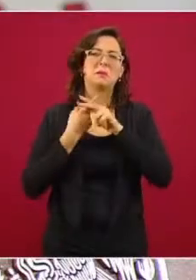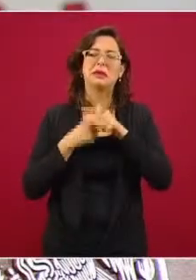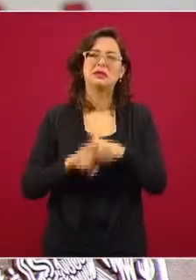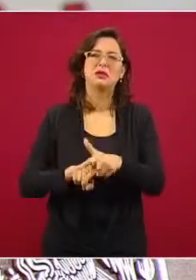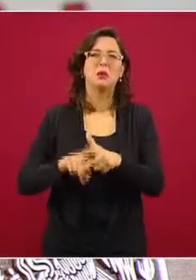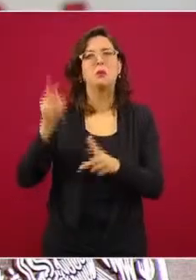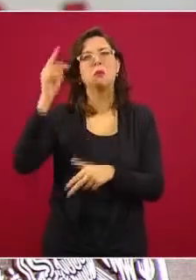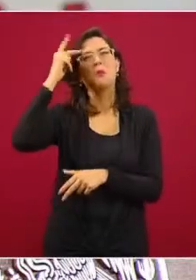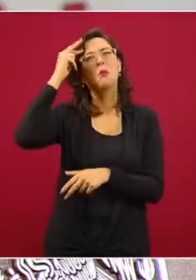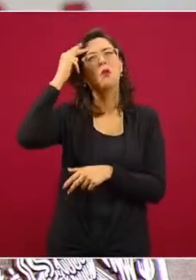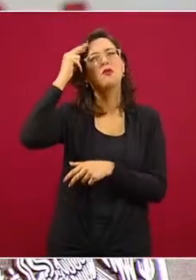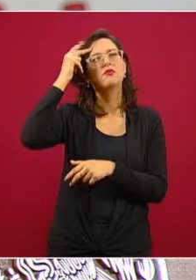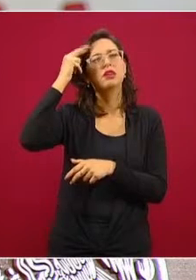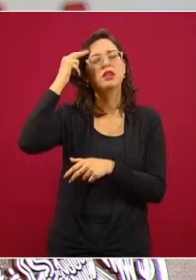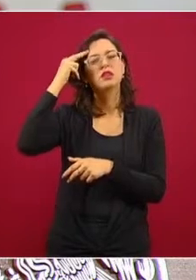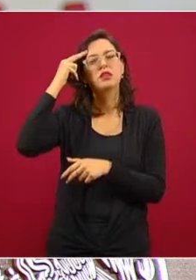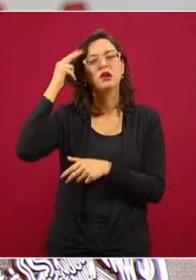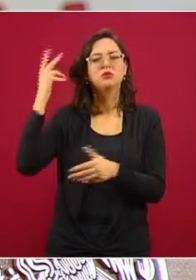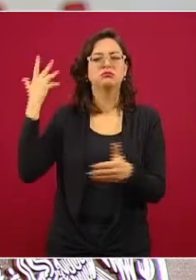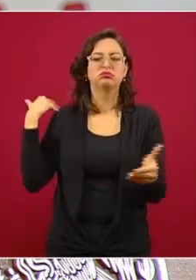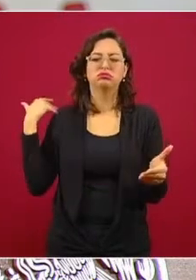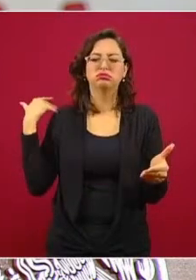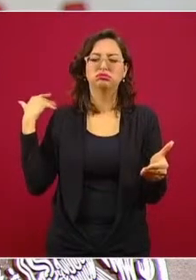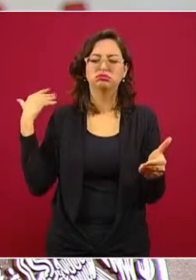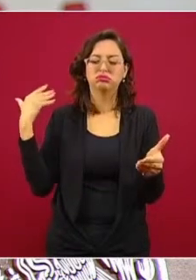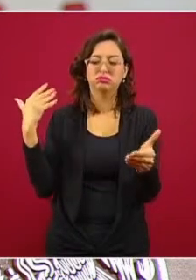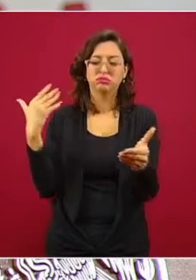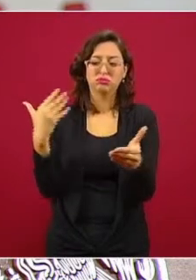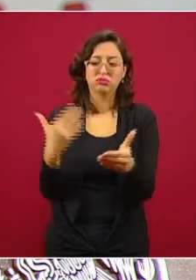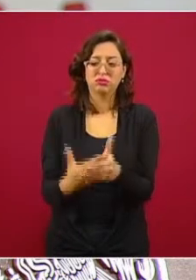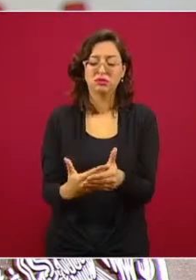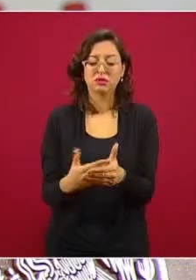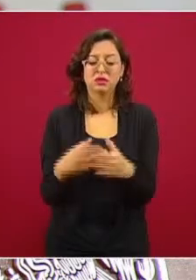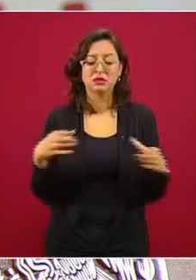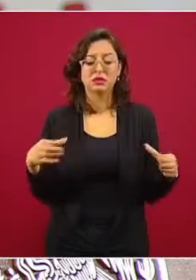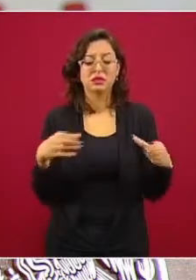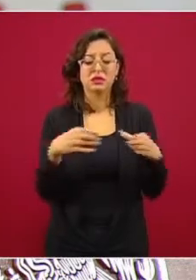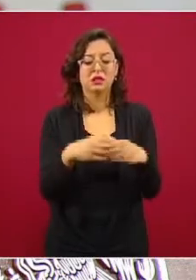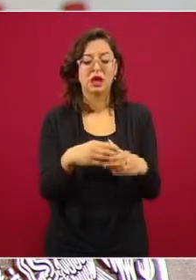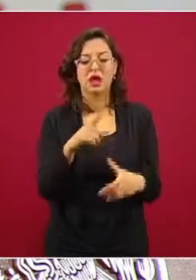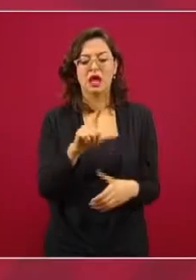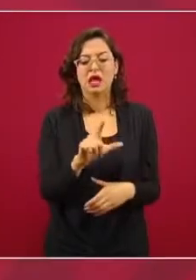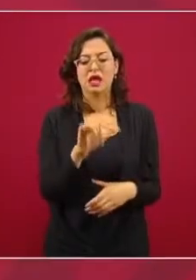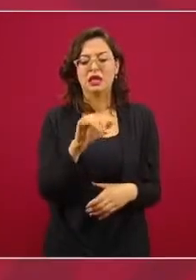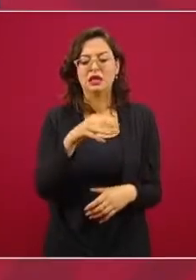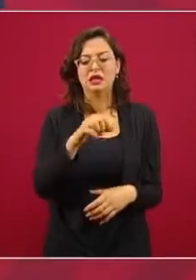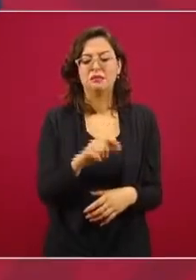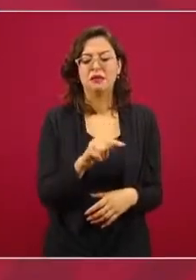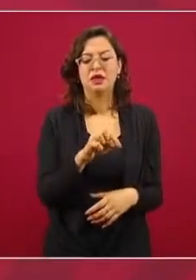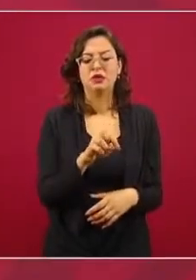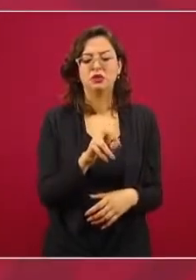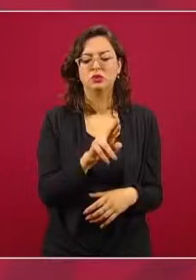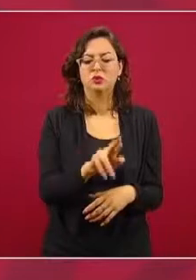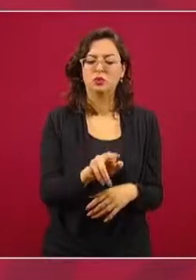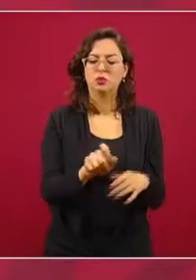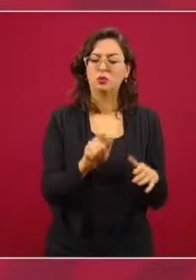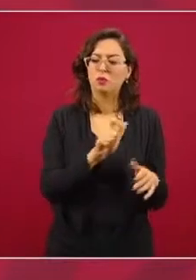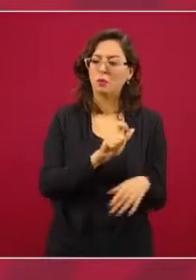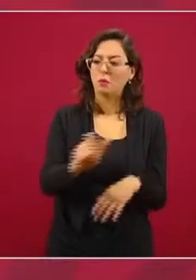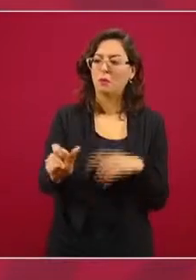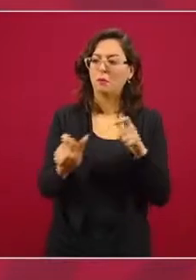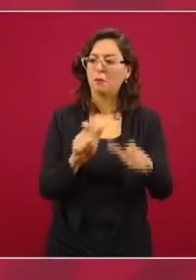Limantur subvencionaba a